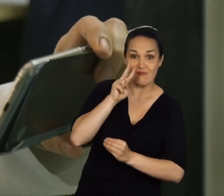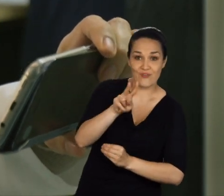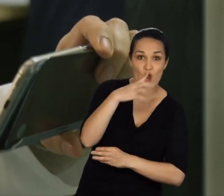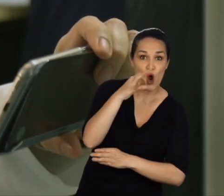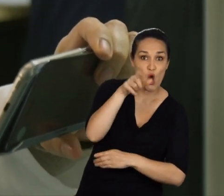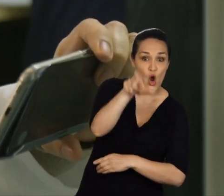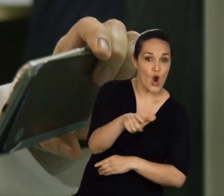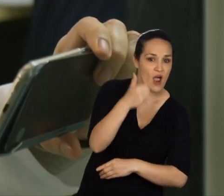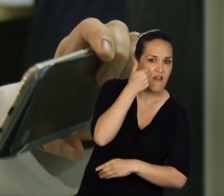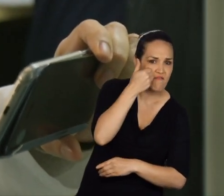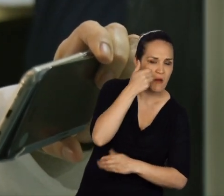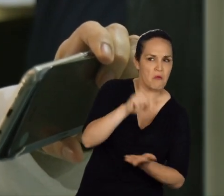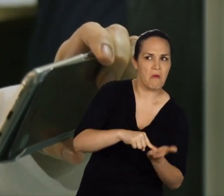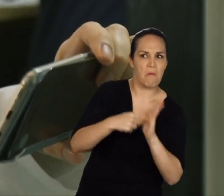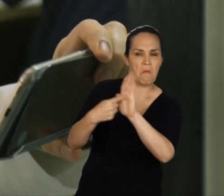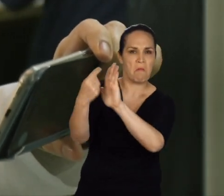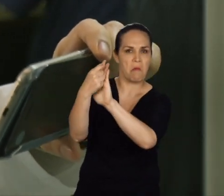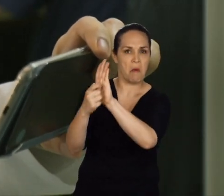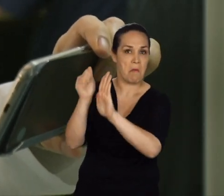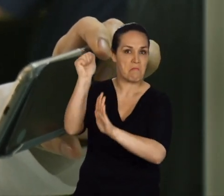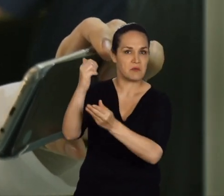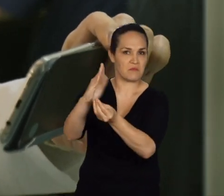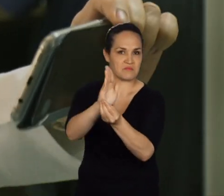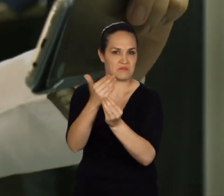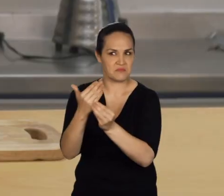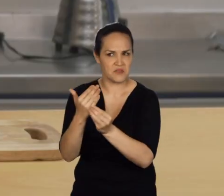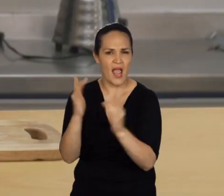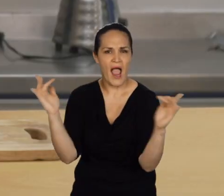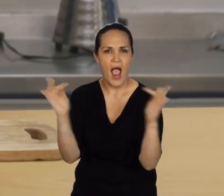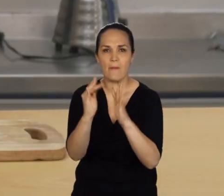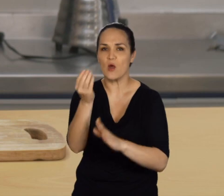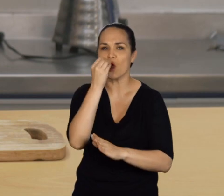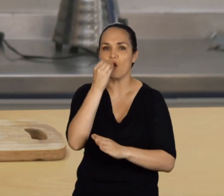que necesitan los pacientes de cabeza y cuello.